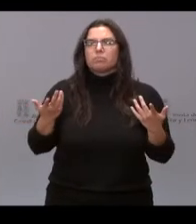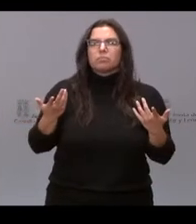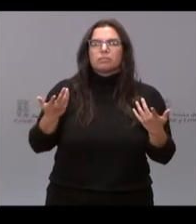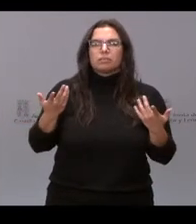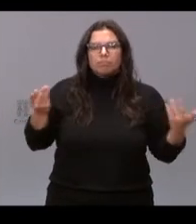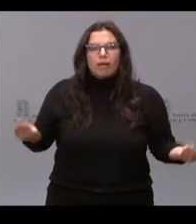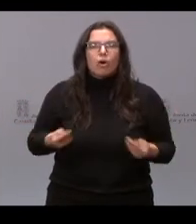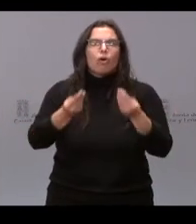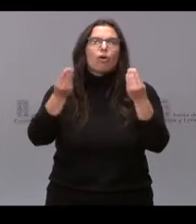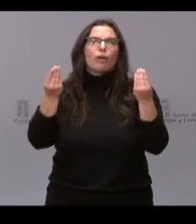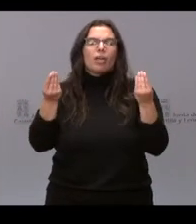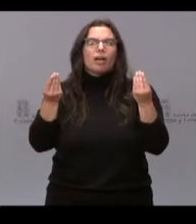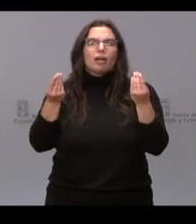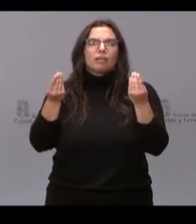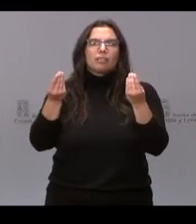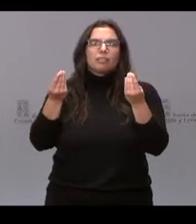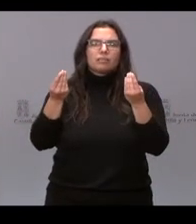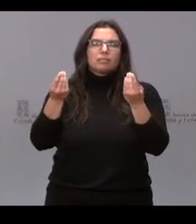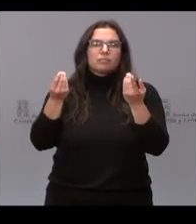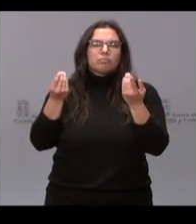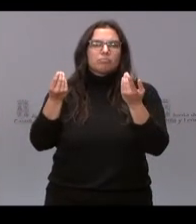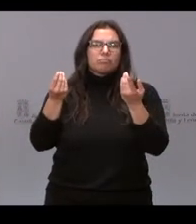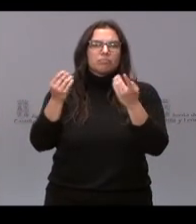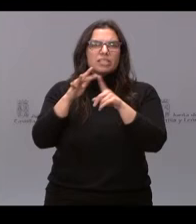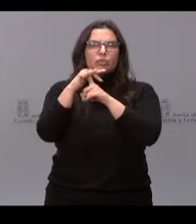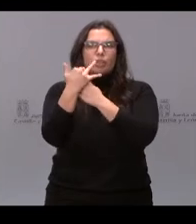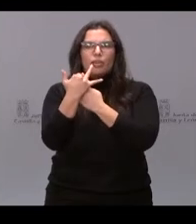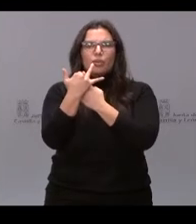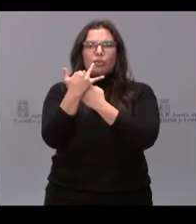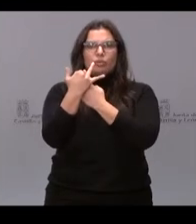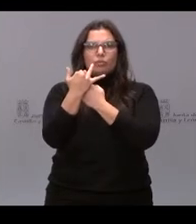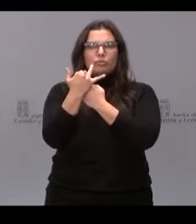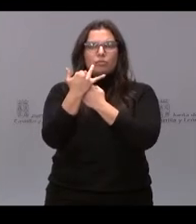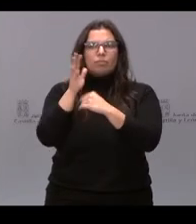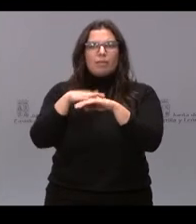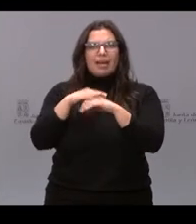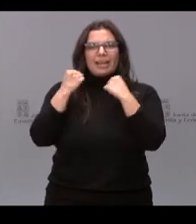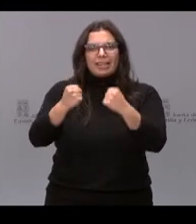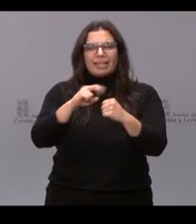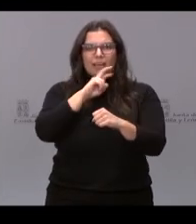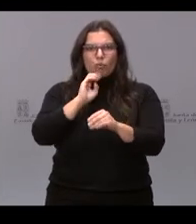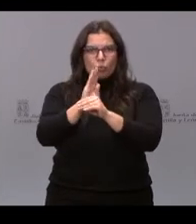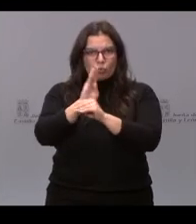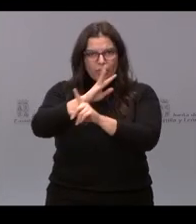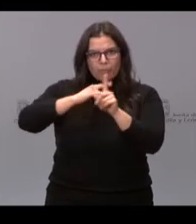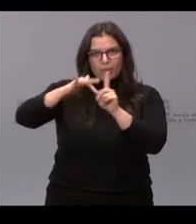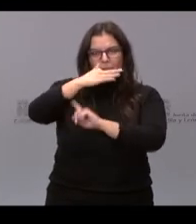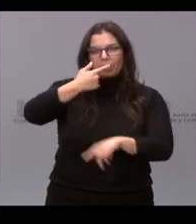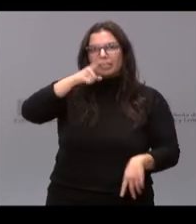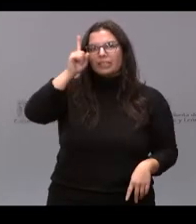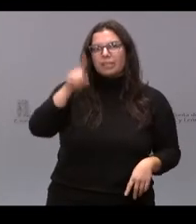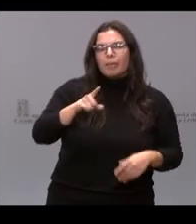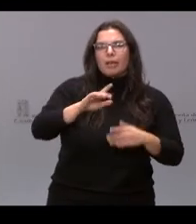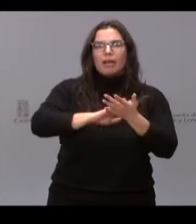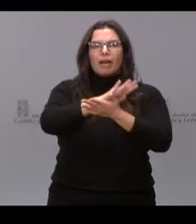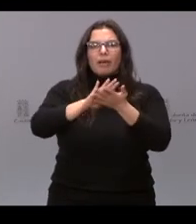las condiciones de las energías renovables. Estamos hablando también de los grandes servicios